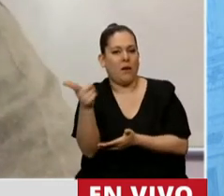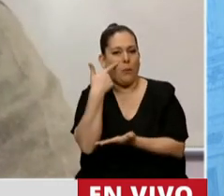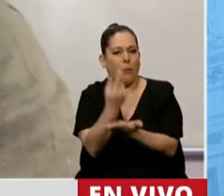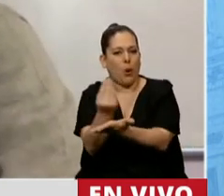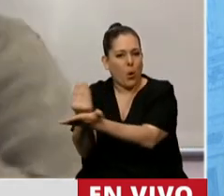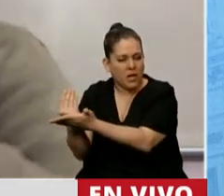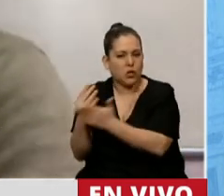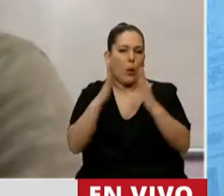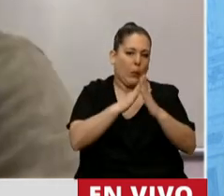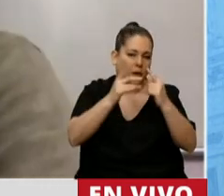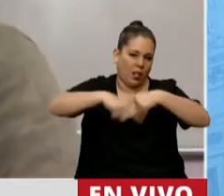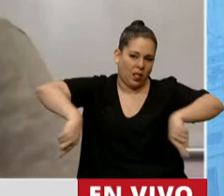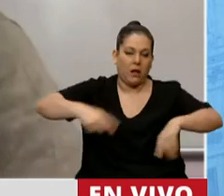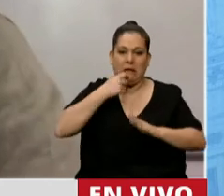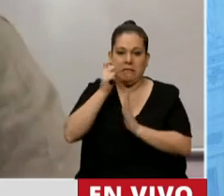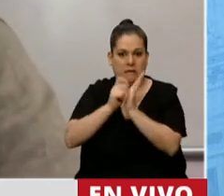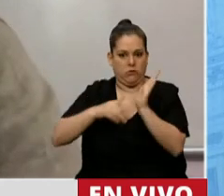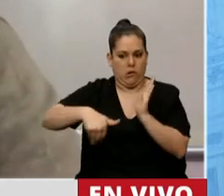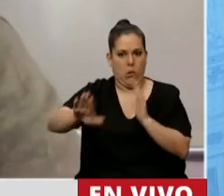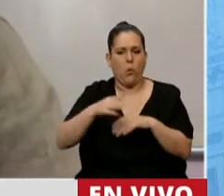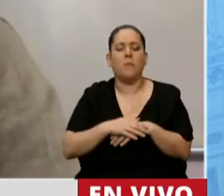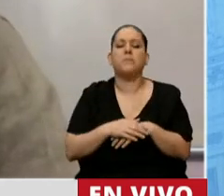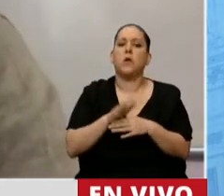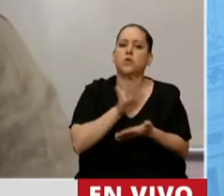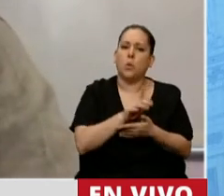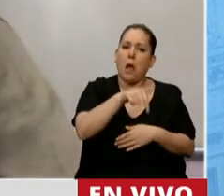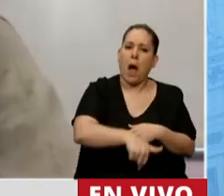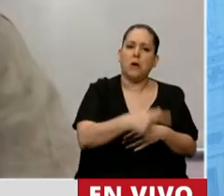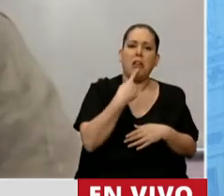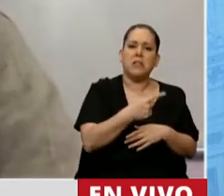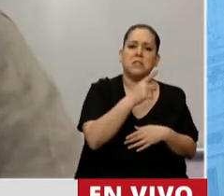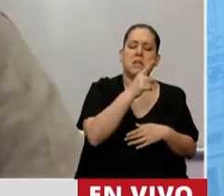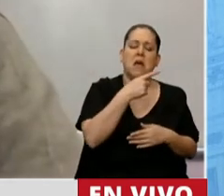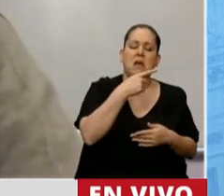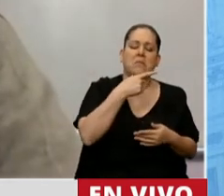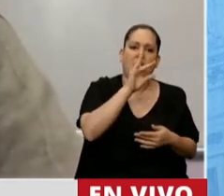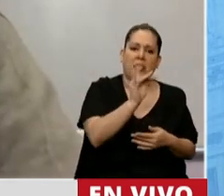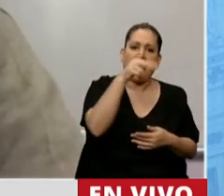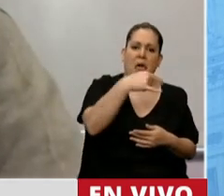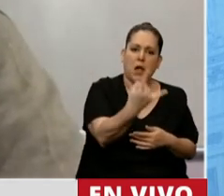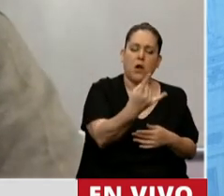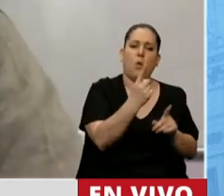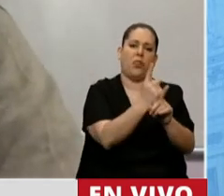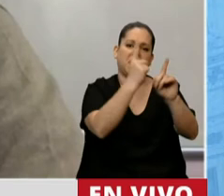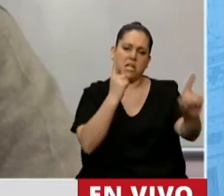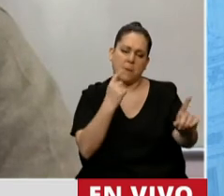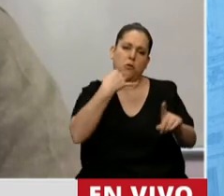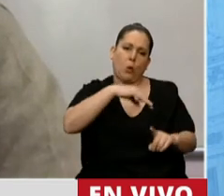Vivienda. En este contexto en el cual están vigentes los DNU, aislamiento y distanciamiento obligatorio,